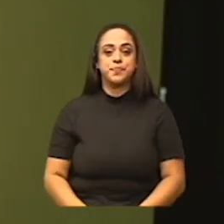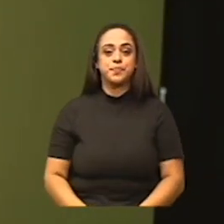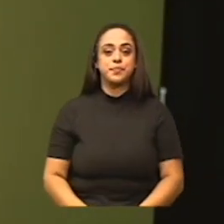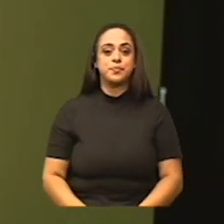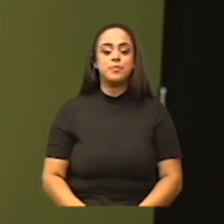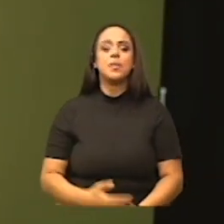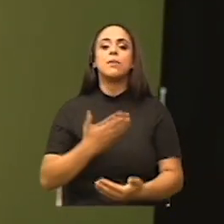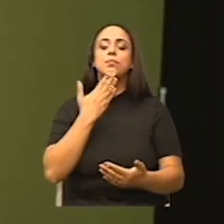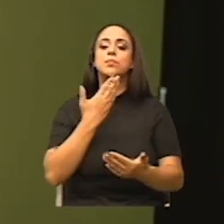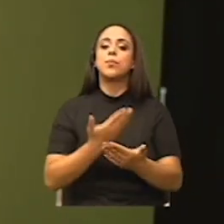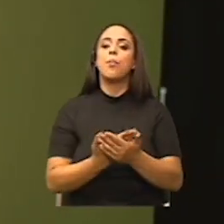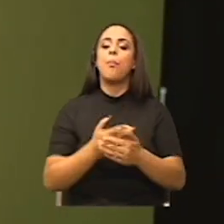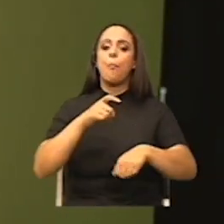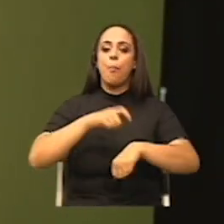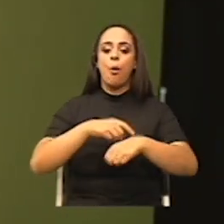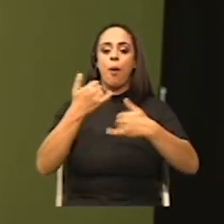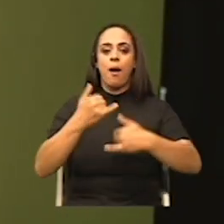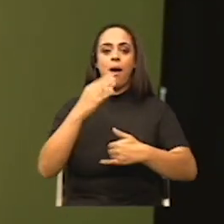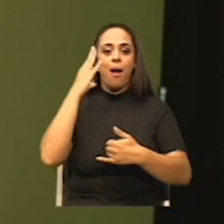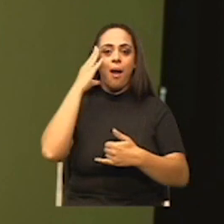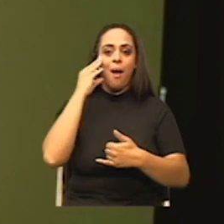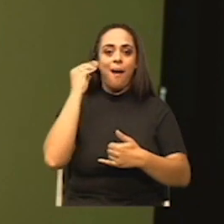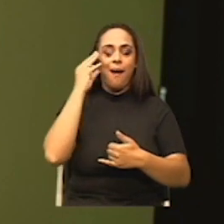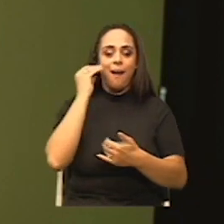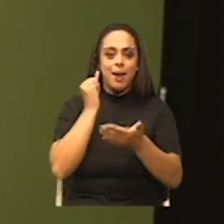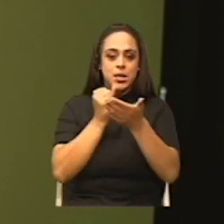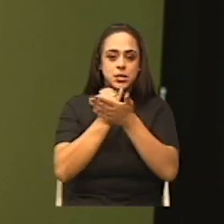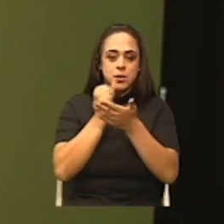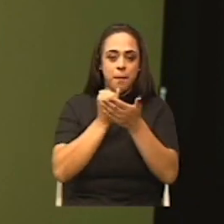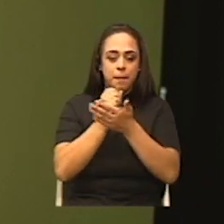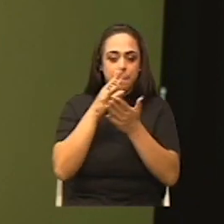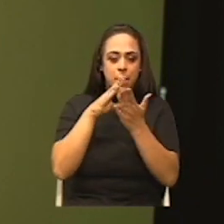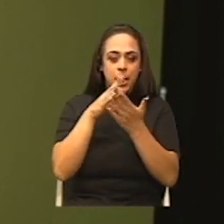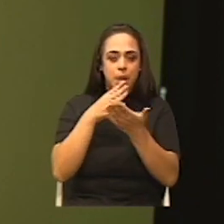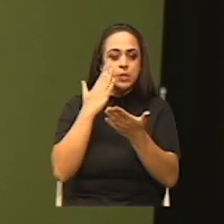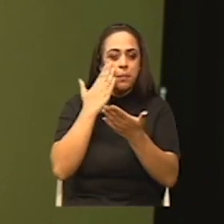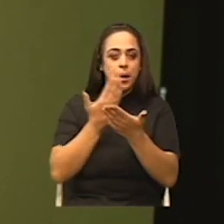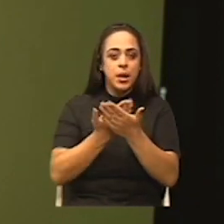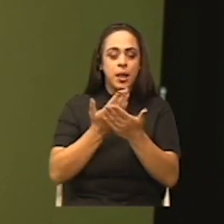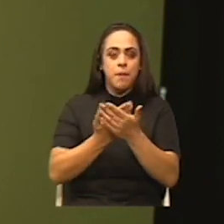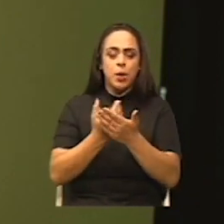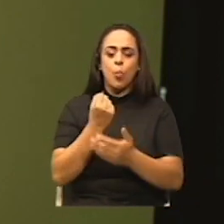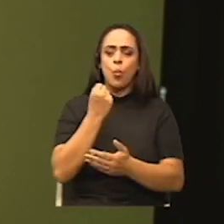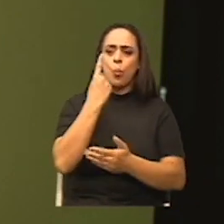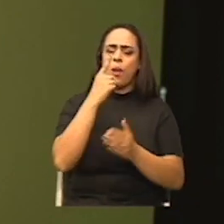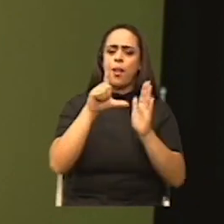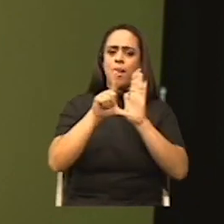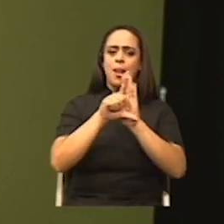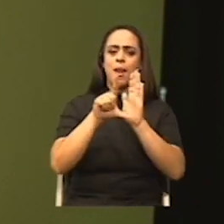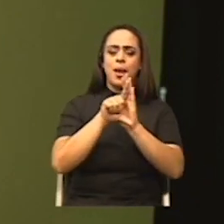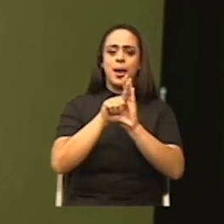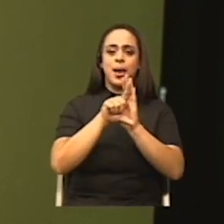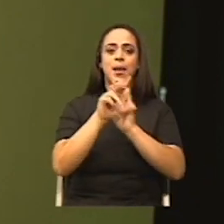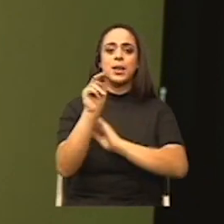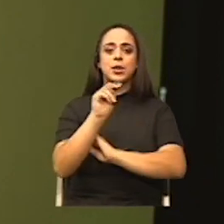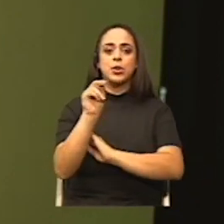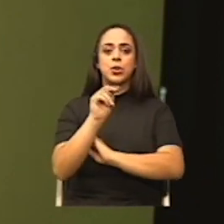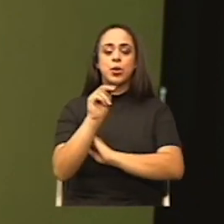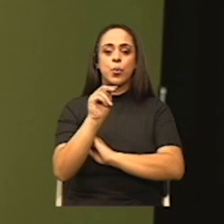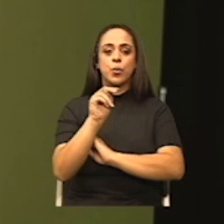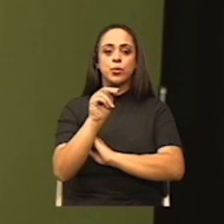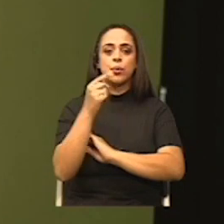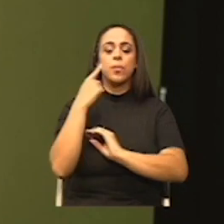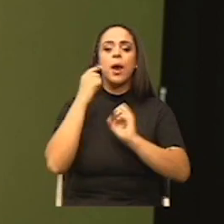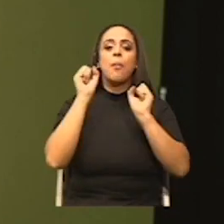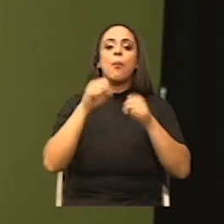nuestro experimento. Vamos a realizar un experimento que nos permita comprender las leyes de Newton, pero que también podamos realizar una introducción